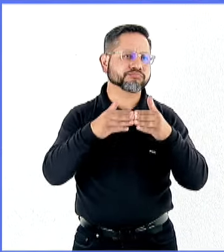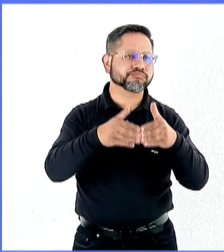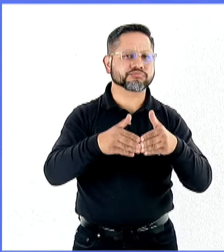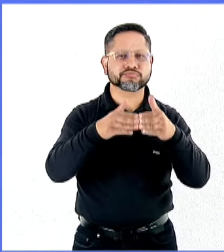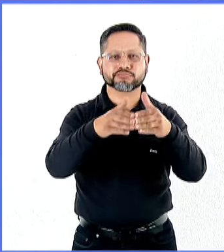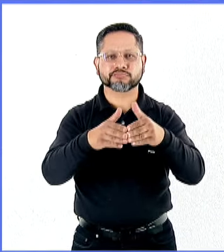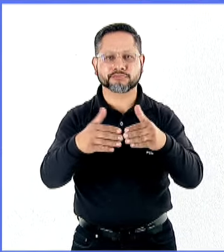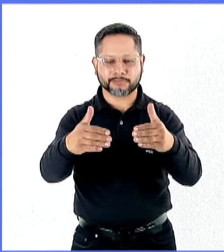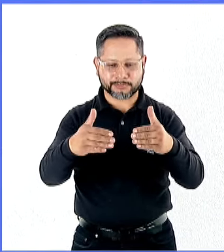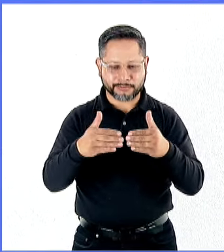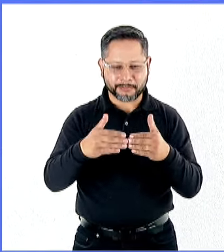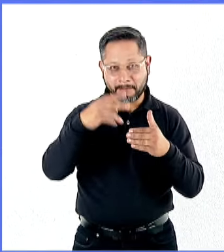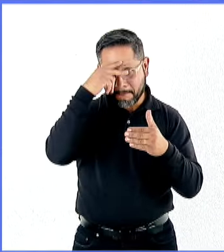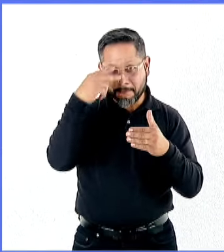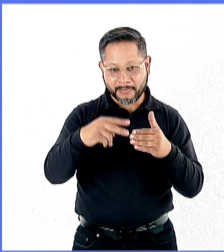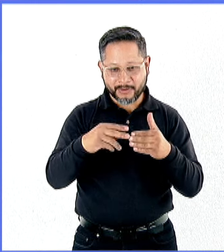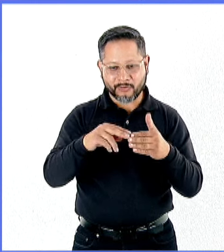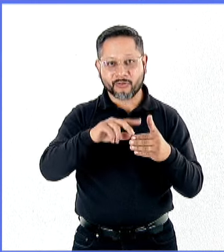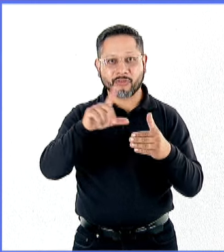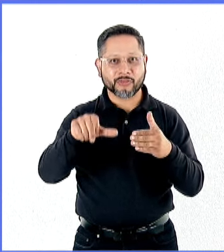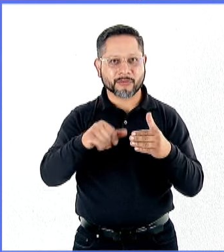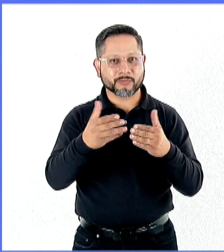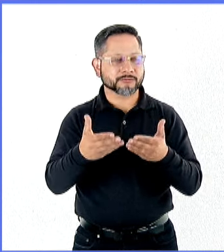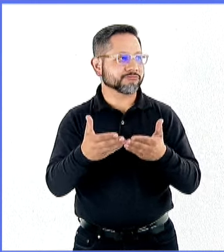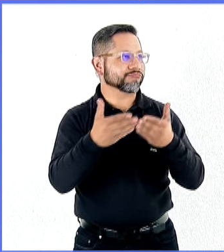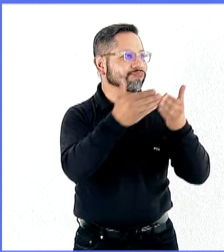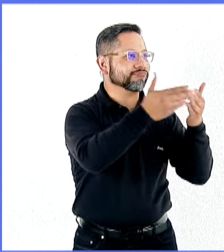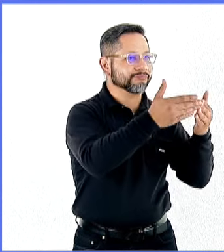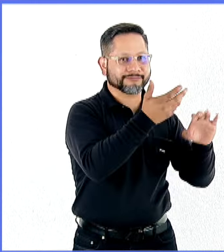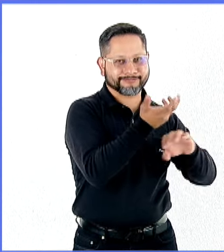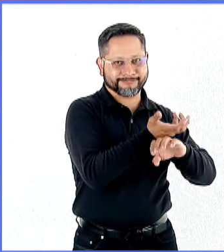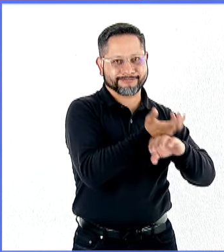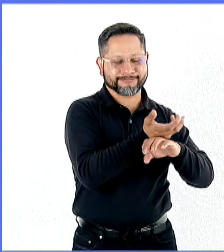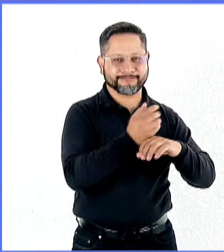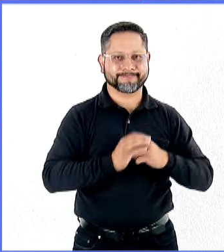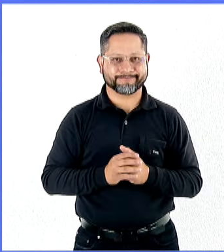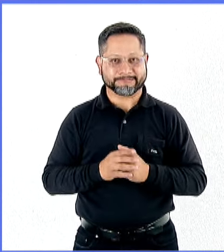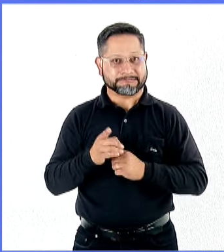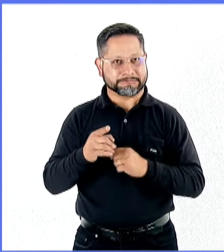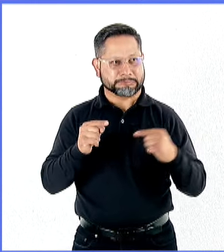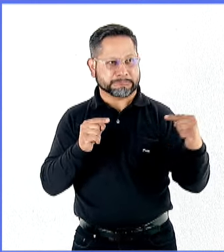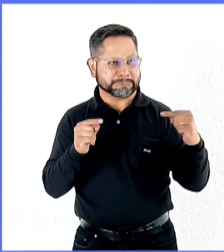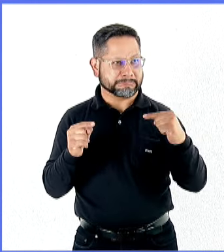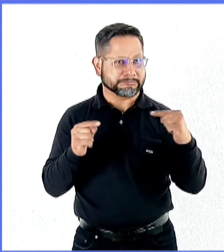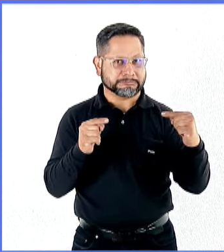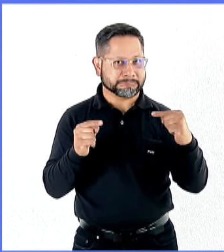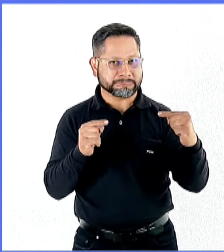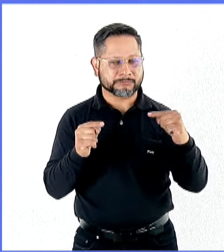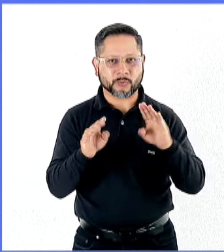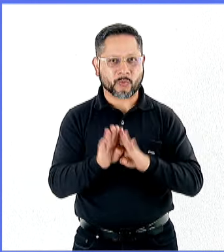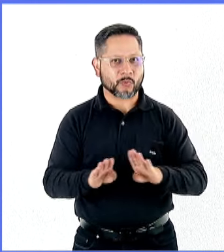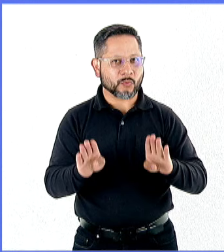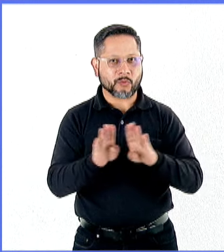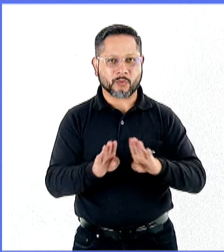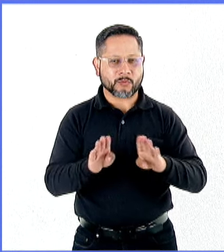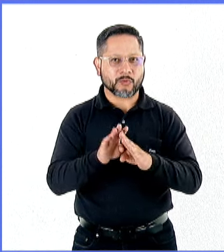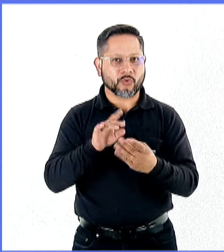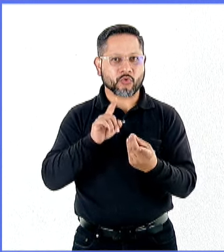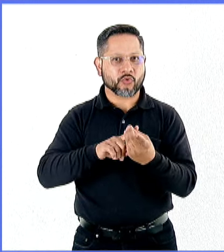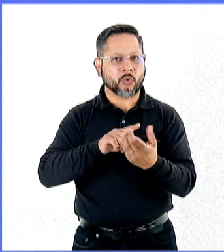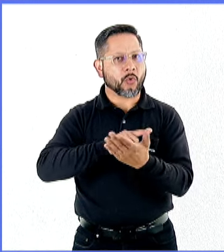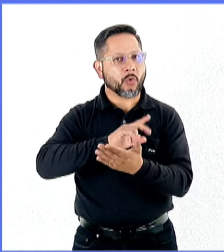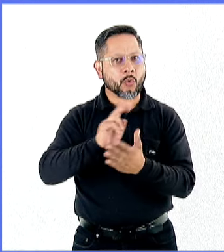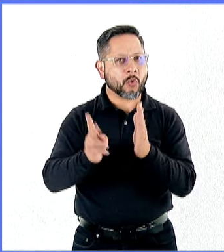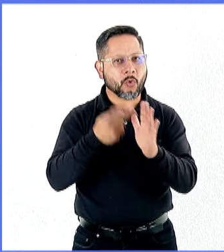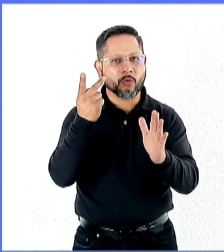estadounidense particularmente. Pero también otro momento de inflexión en esta discusión del Nearshoring de la relocalización de